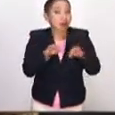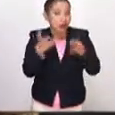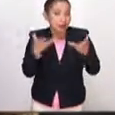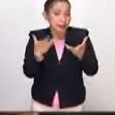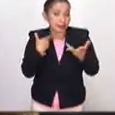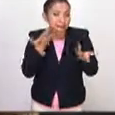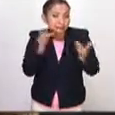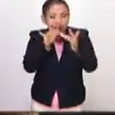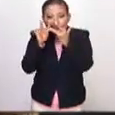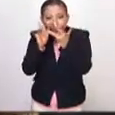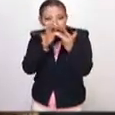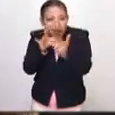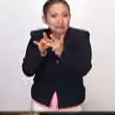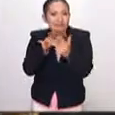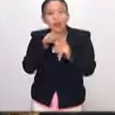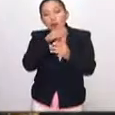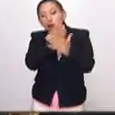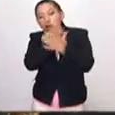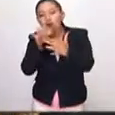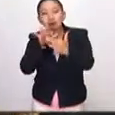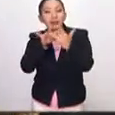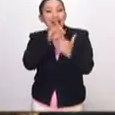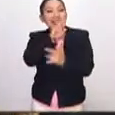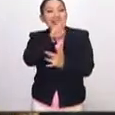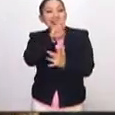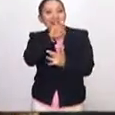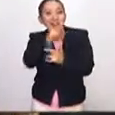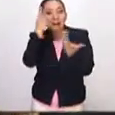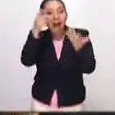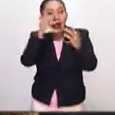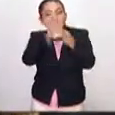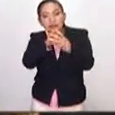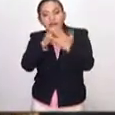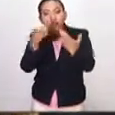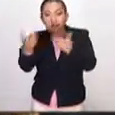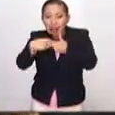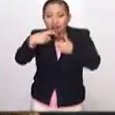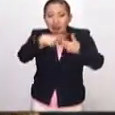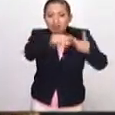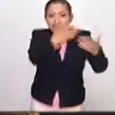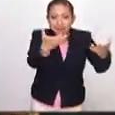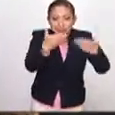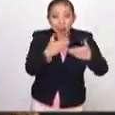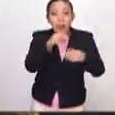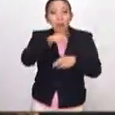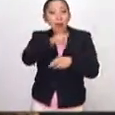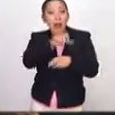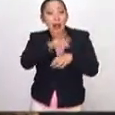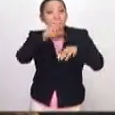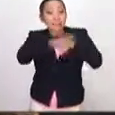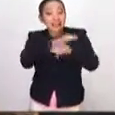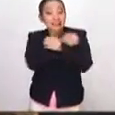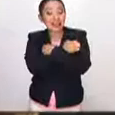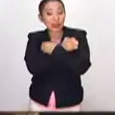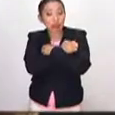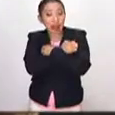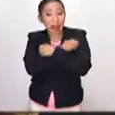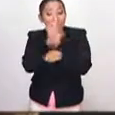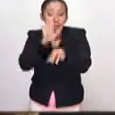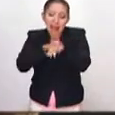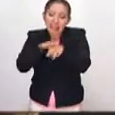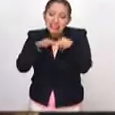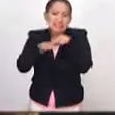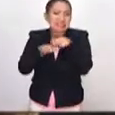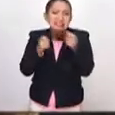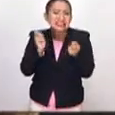pues eso, vincularnos, hacer redes, establecer, sumar. Por eso el MUNAL más educa, ese más